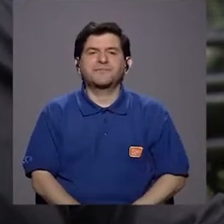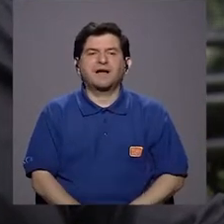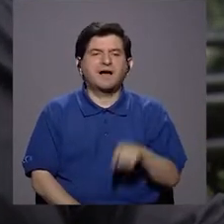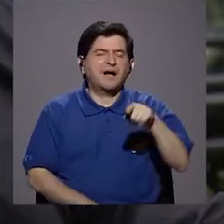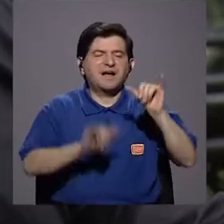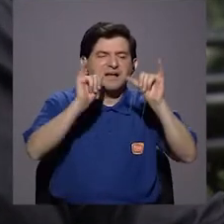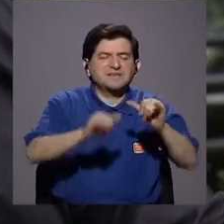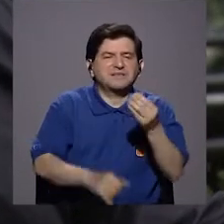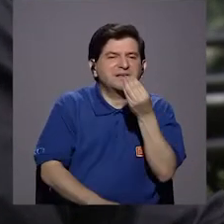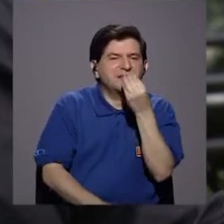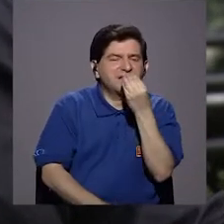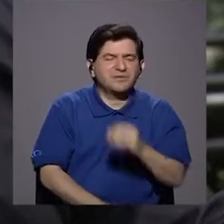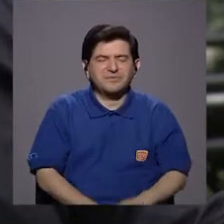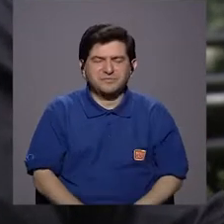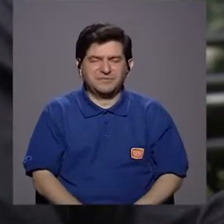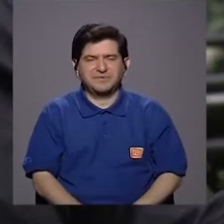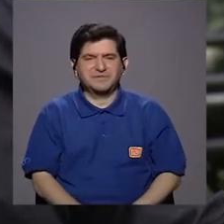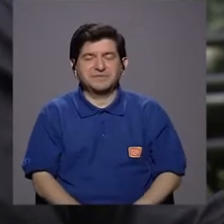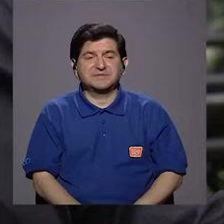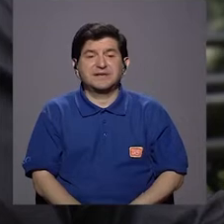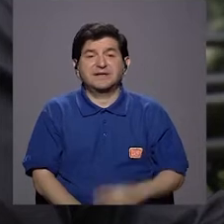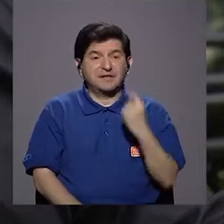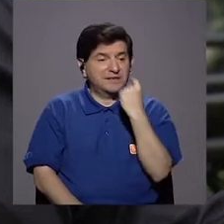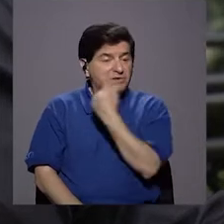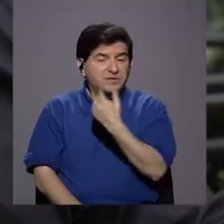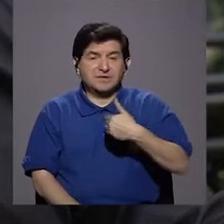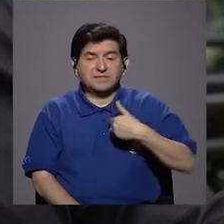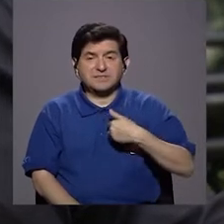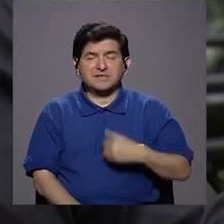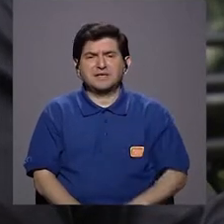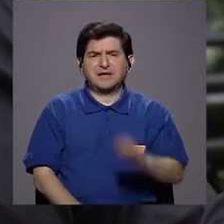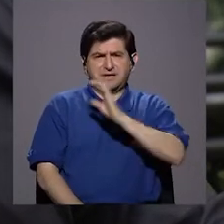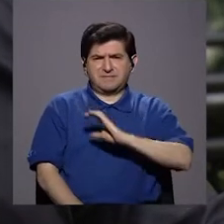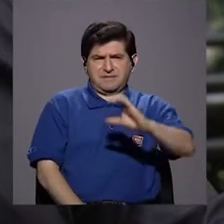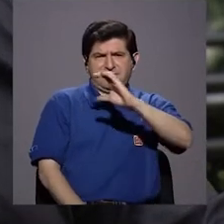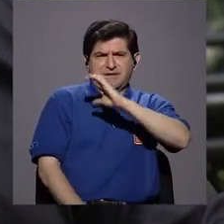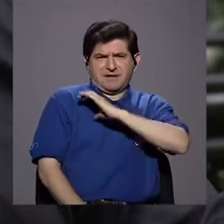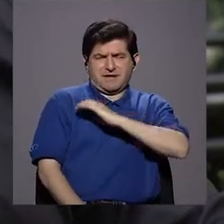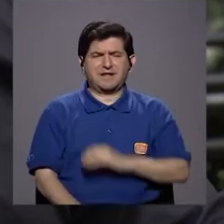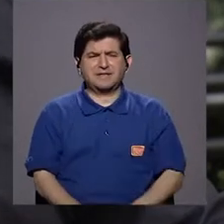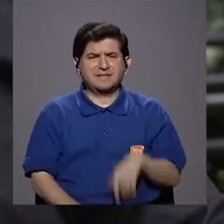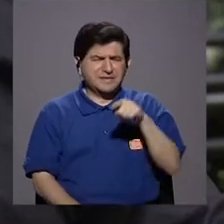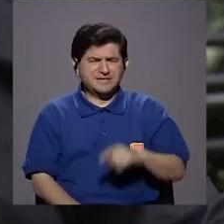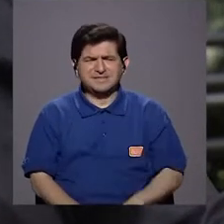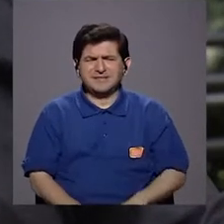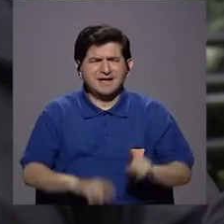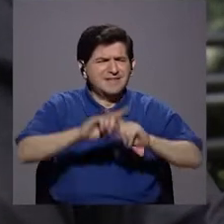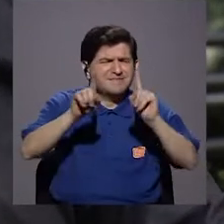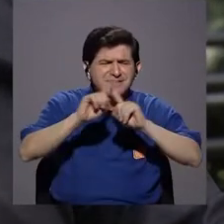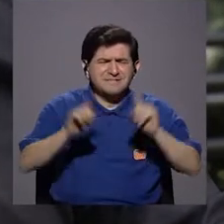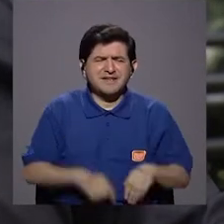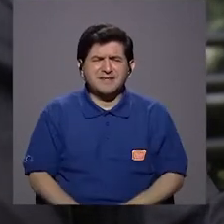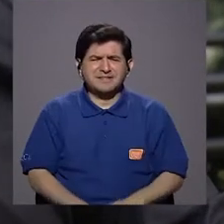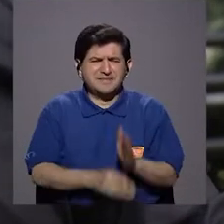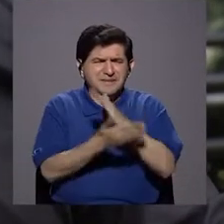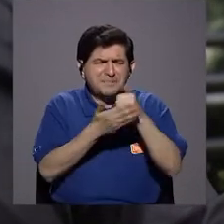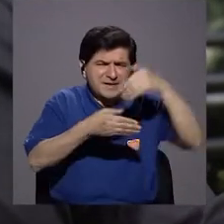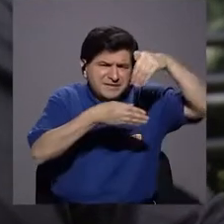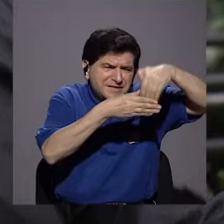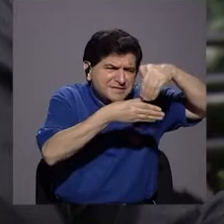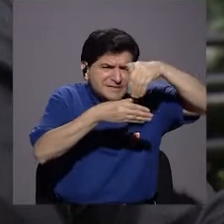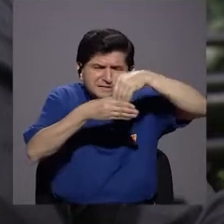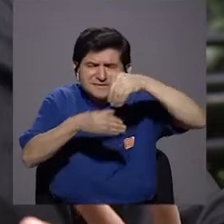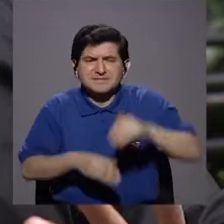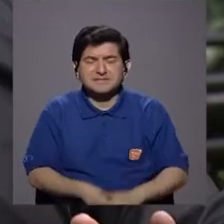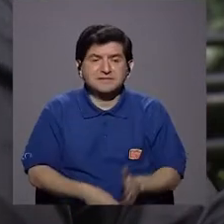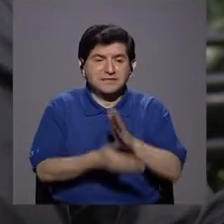Me quedan restos de comida en las superficies oclusales, los dientes tienen una anatomía muy intrincada, hay fosas, hay fisuras